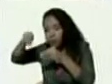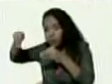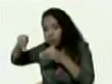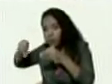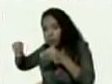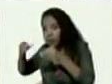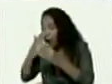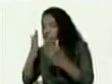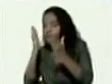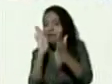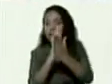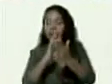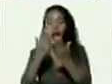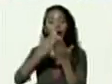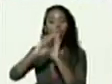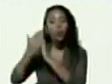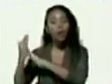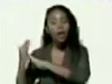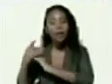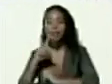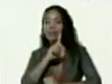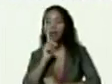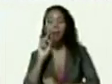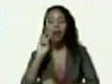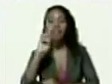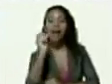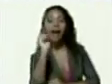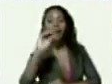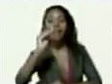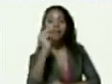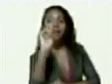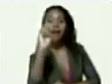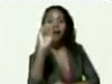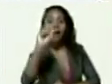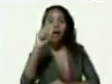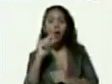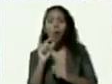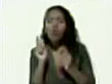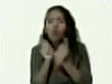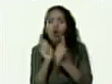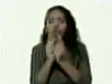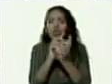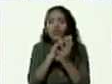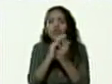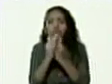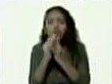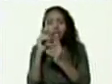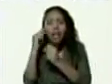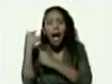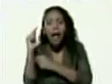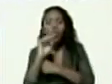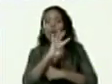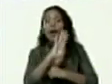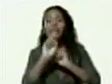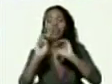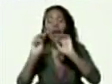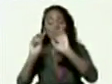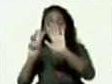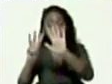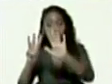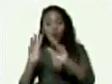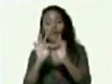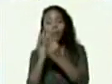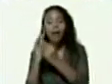queda frente a una comunidad que se llama La Vaquera que es como un pequeño cerrito donde viven 48 familias también casos vulnerables